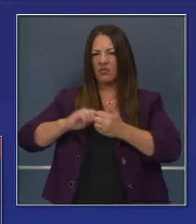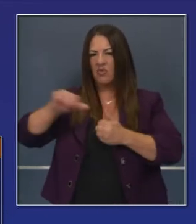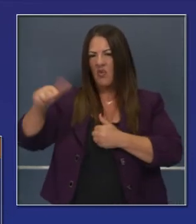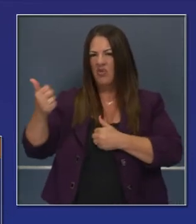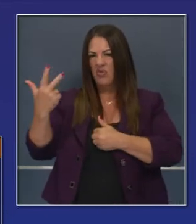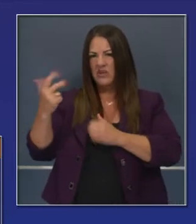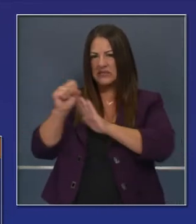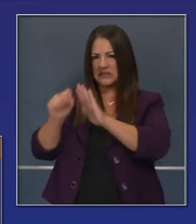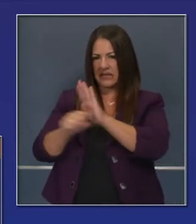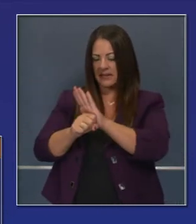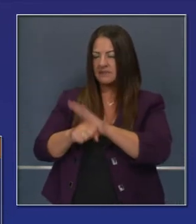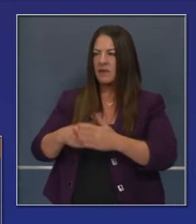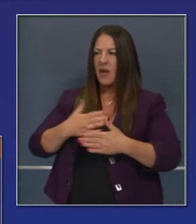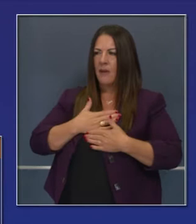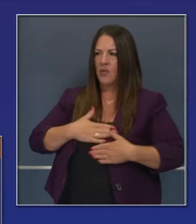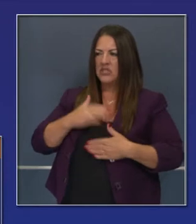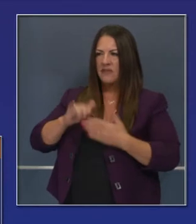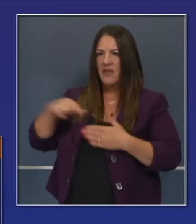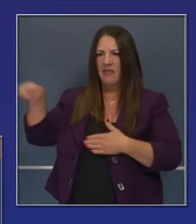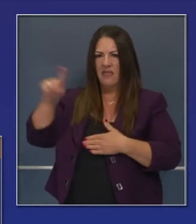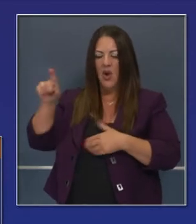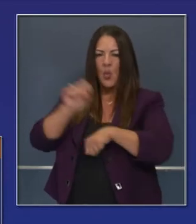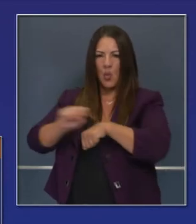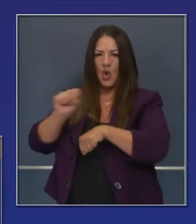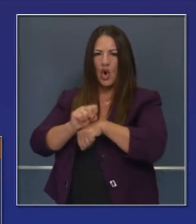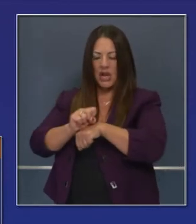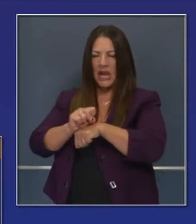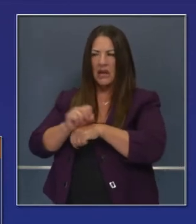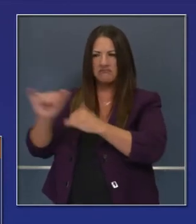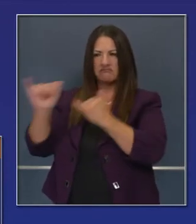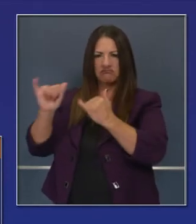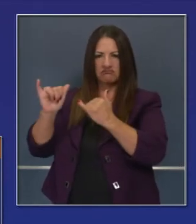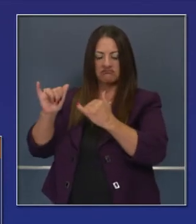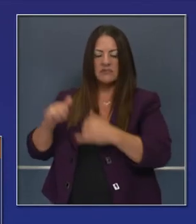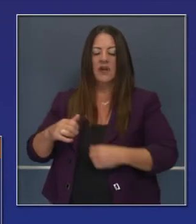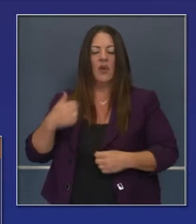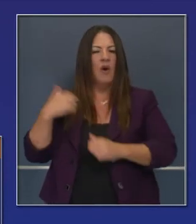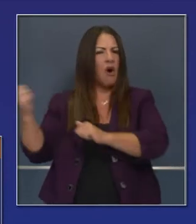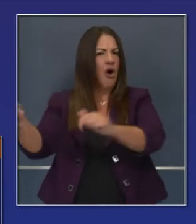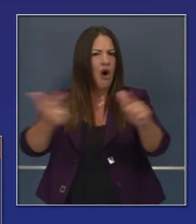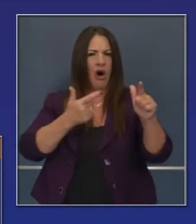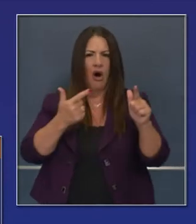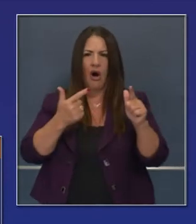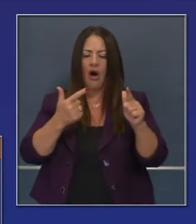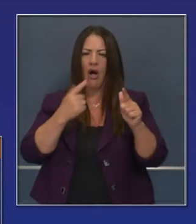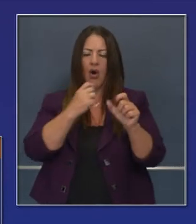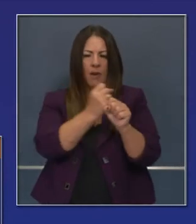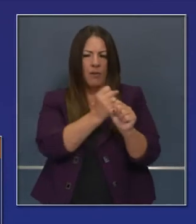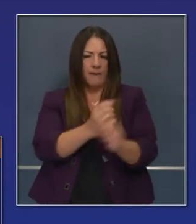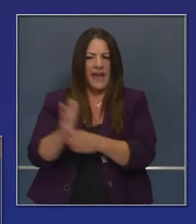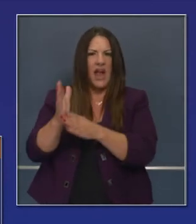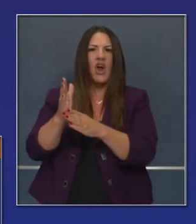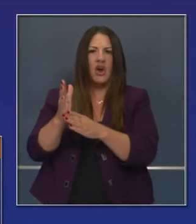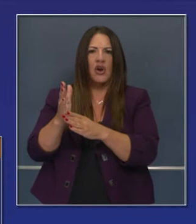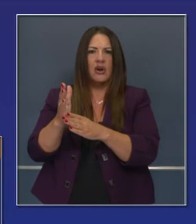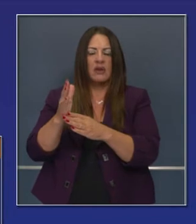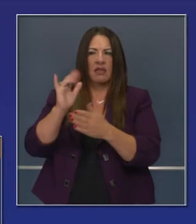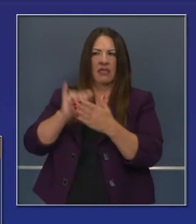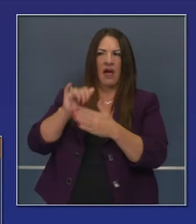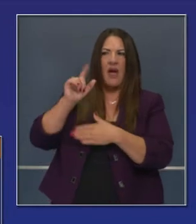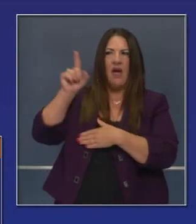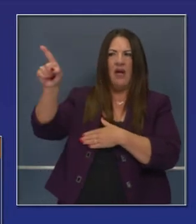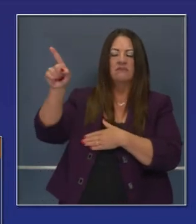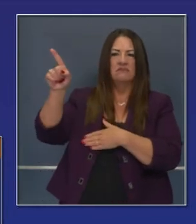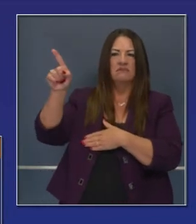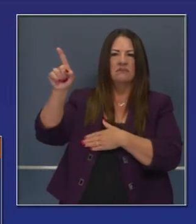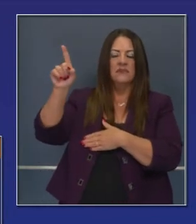el trabajo que se hace y de estos gobernadores durante este tiempo muy difícil. Todos nos estamos preparando para la distribución de